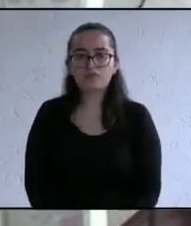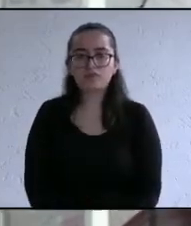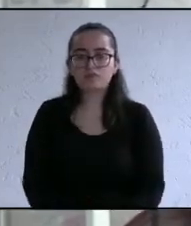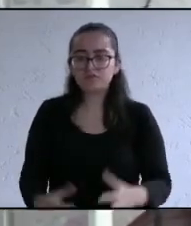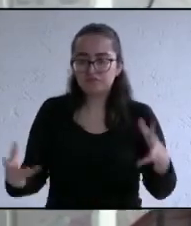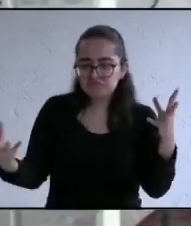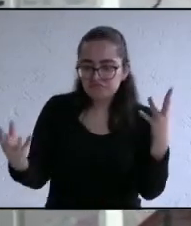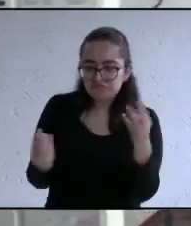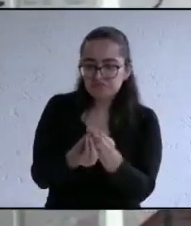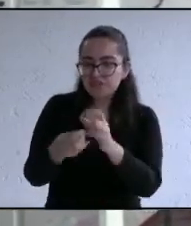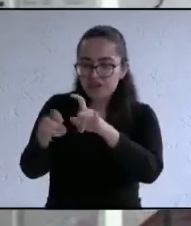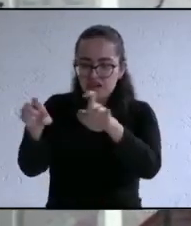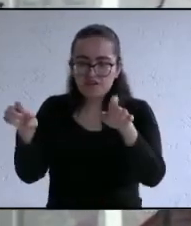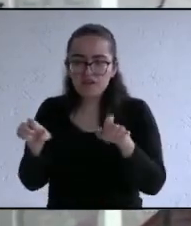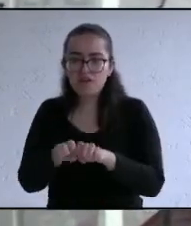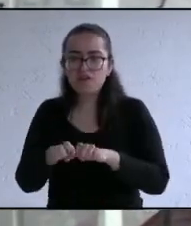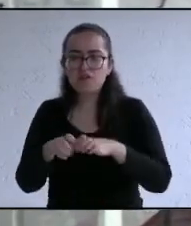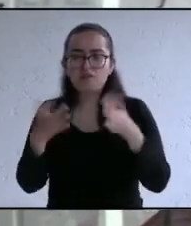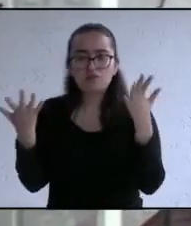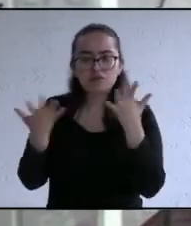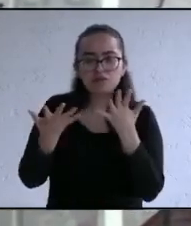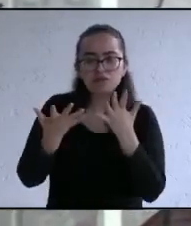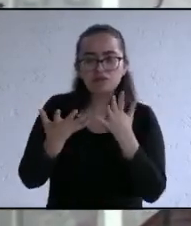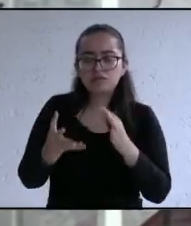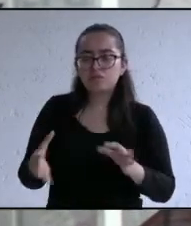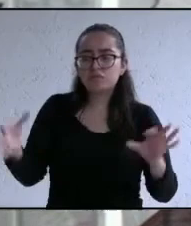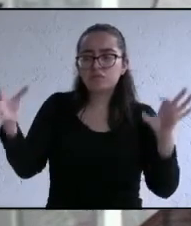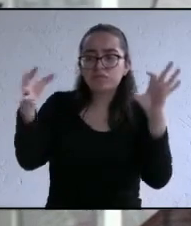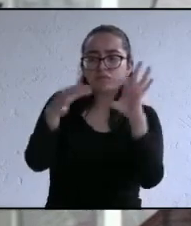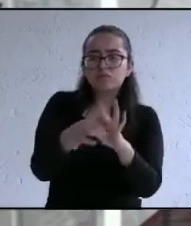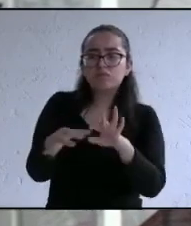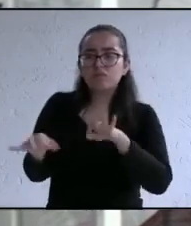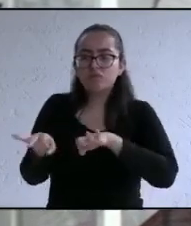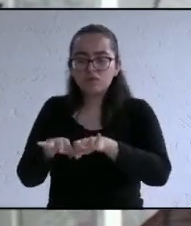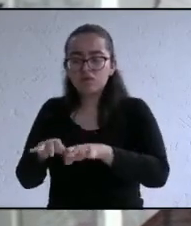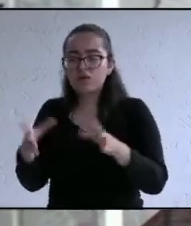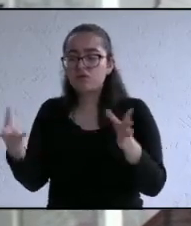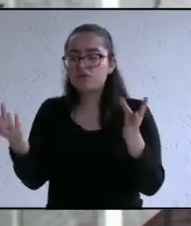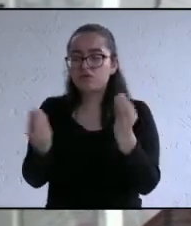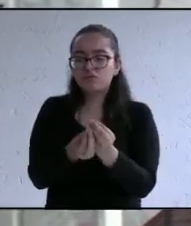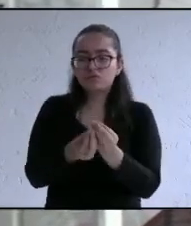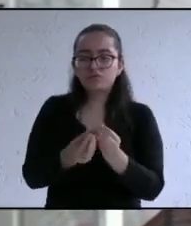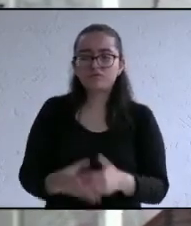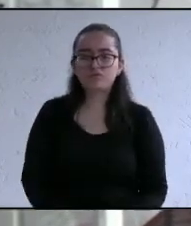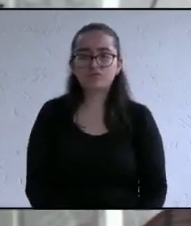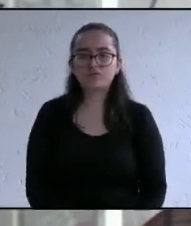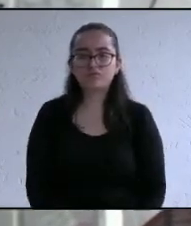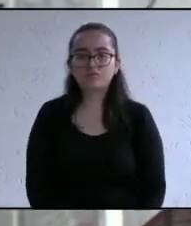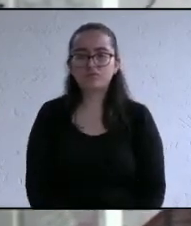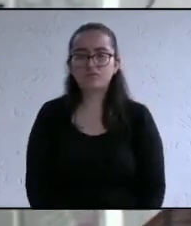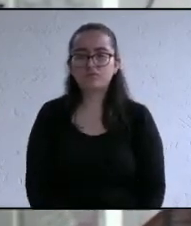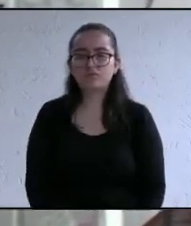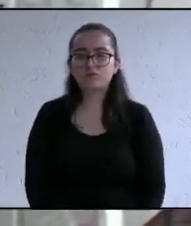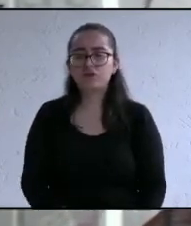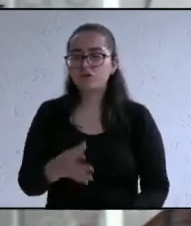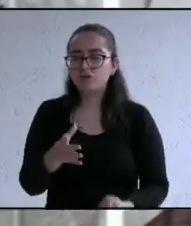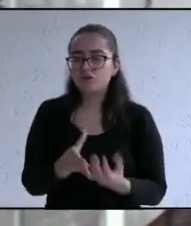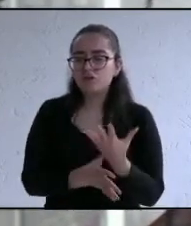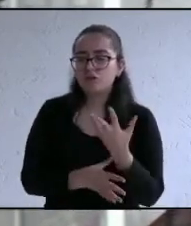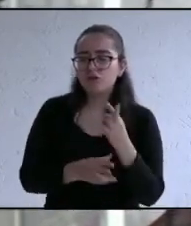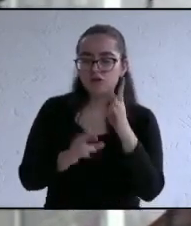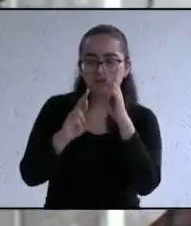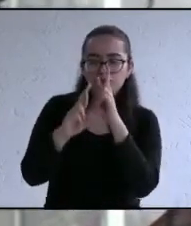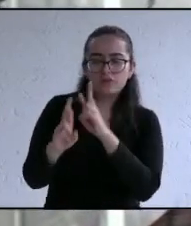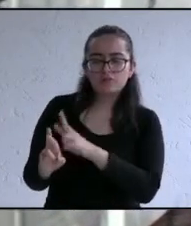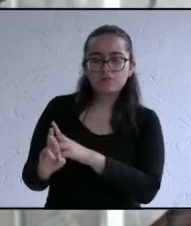equipo y trabajemos por el gran municipio que todos queremos y merecemos démosle una nueva y respetada